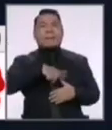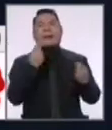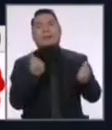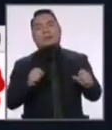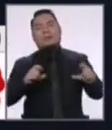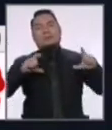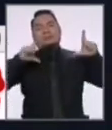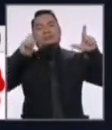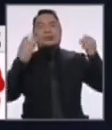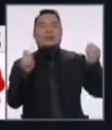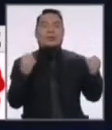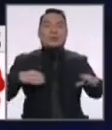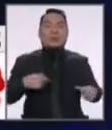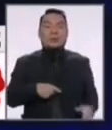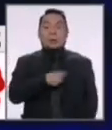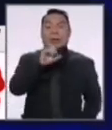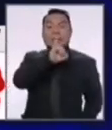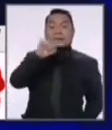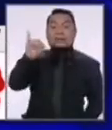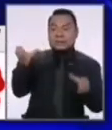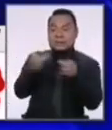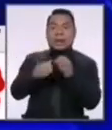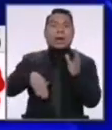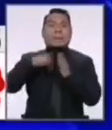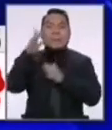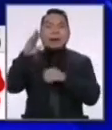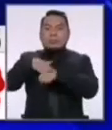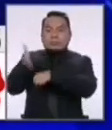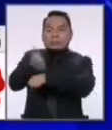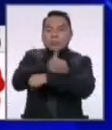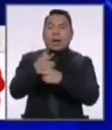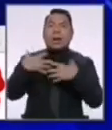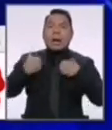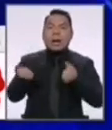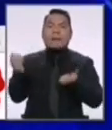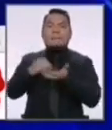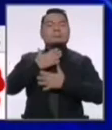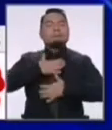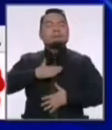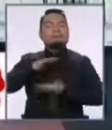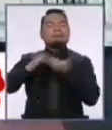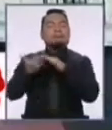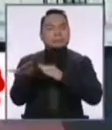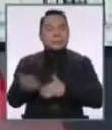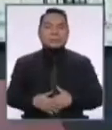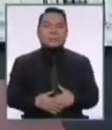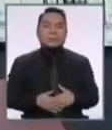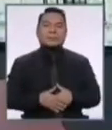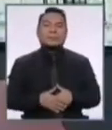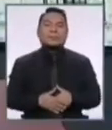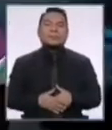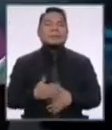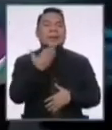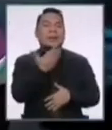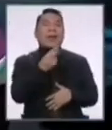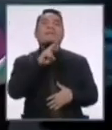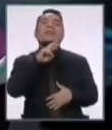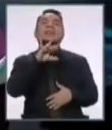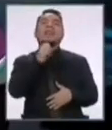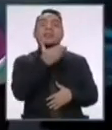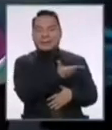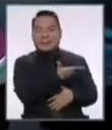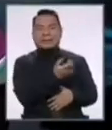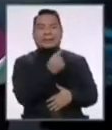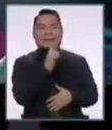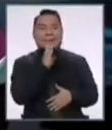ganancias, más lucro. Para las izquierdas con más prevención, más salud, más bienestar. Gracias. Pidió la palabra Perónica Mendoza, antes.